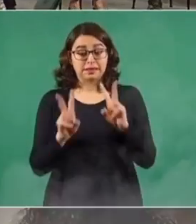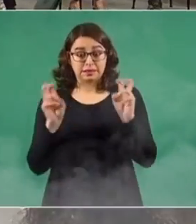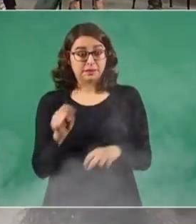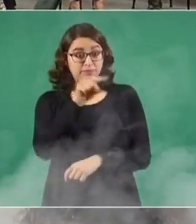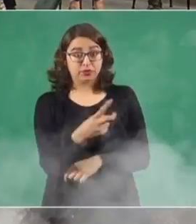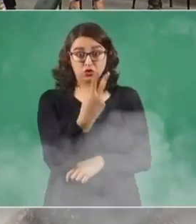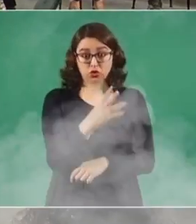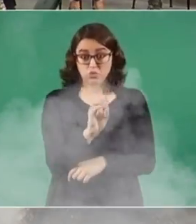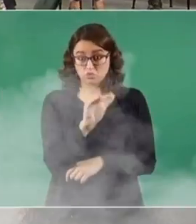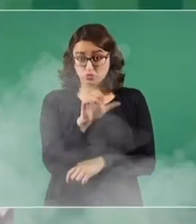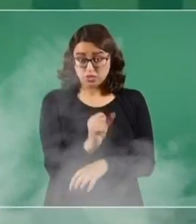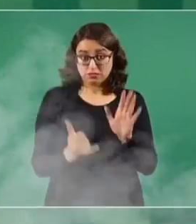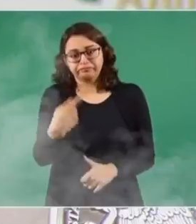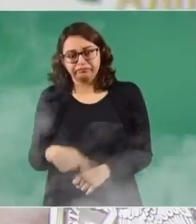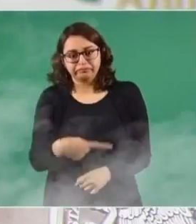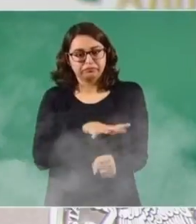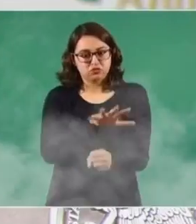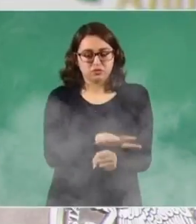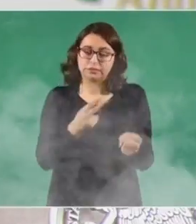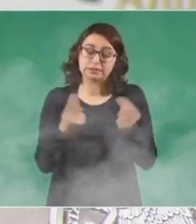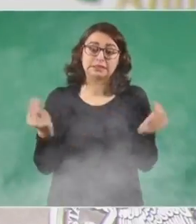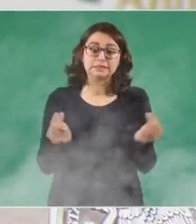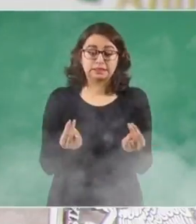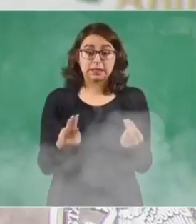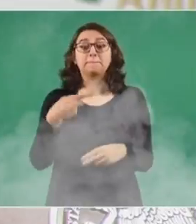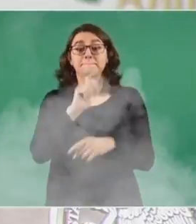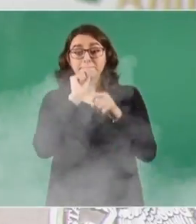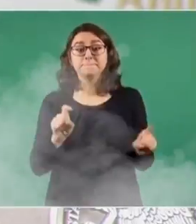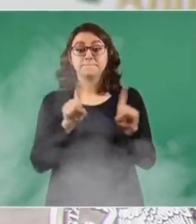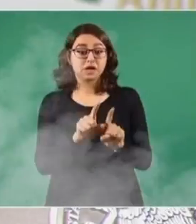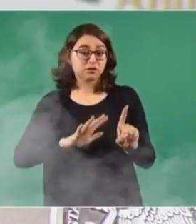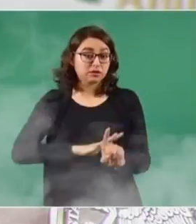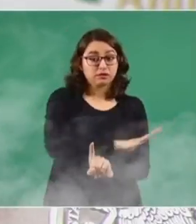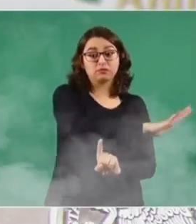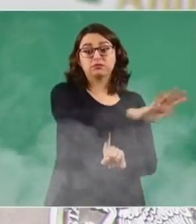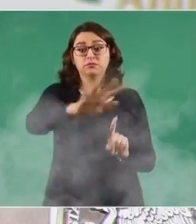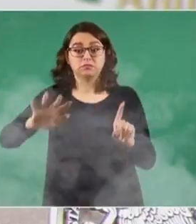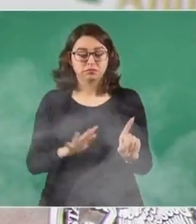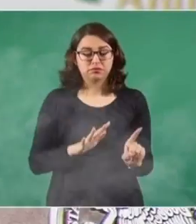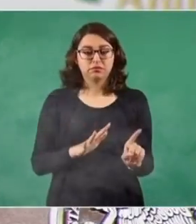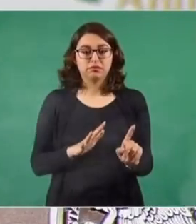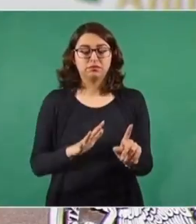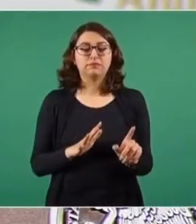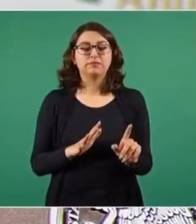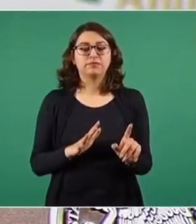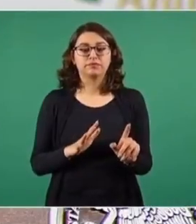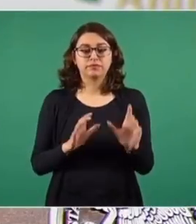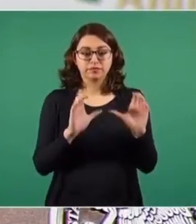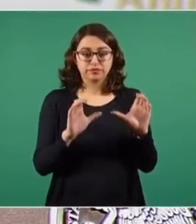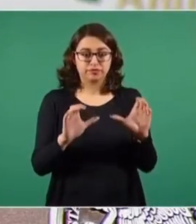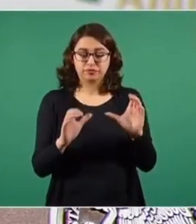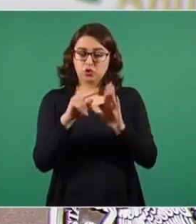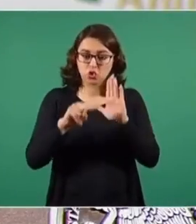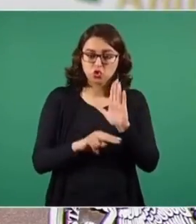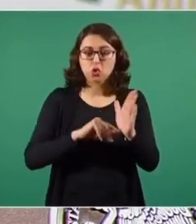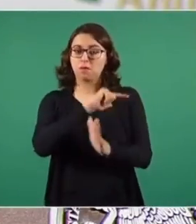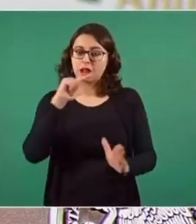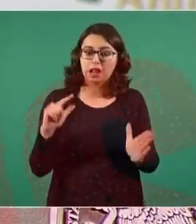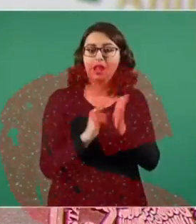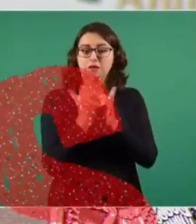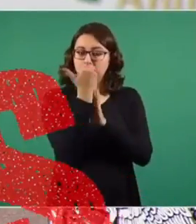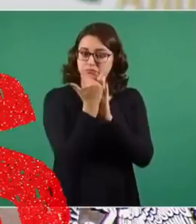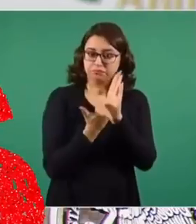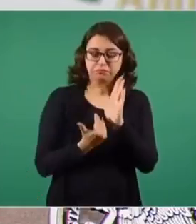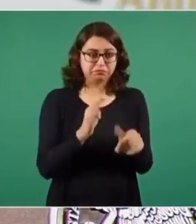se inscribe en ese propósito y se cuidan todos los estándares de